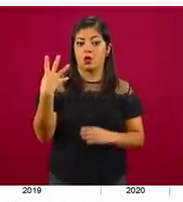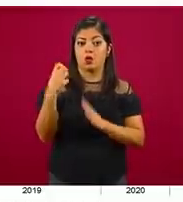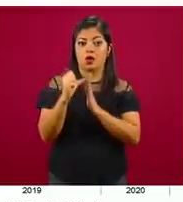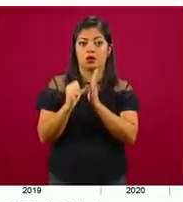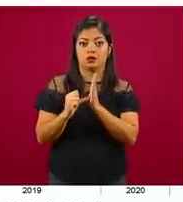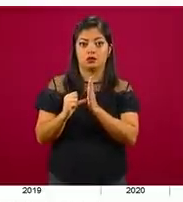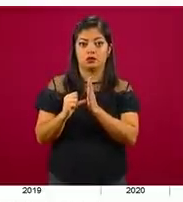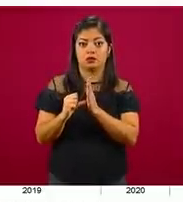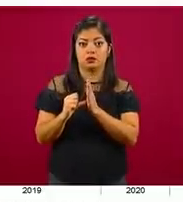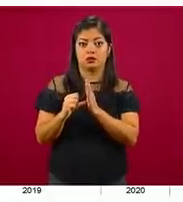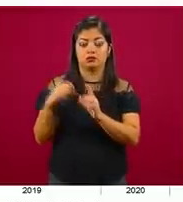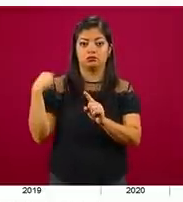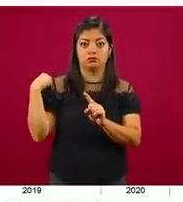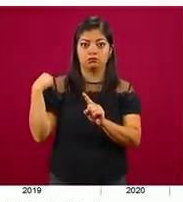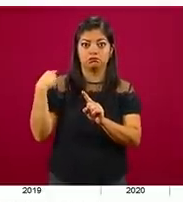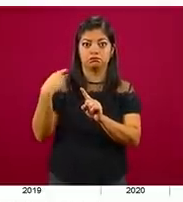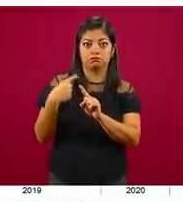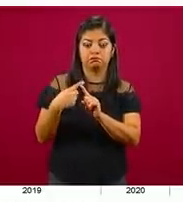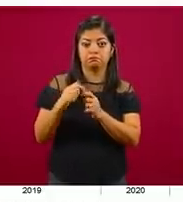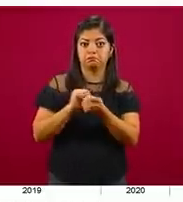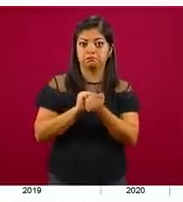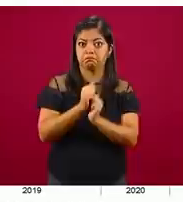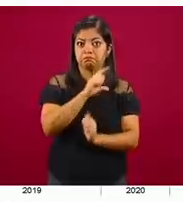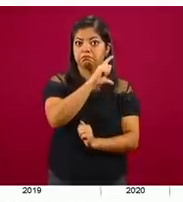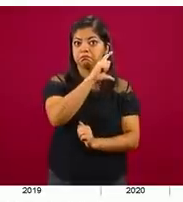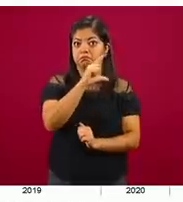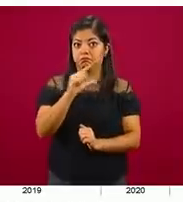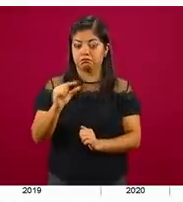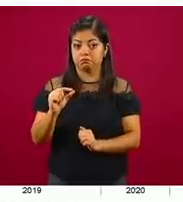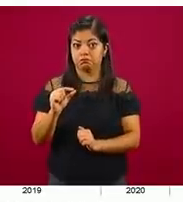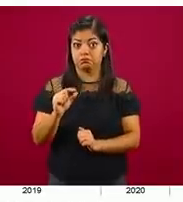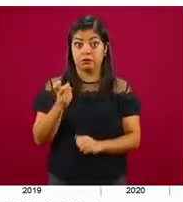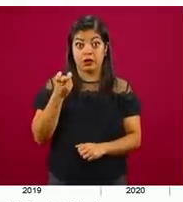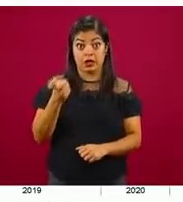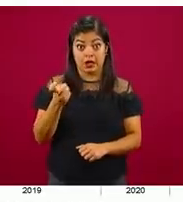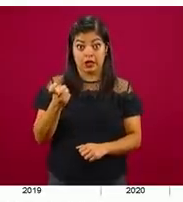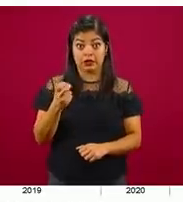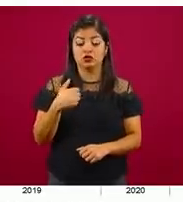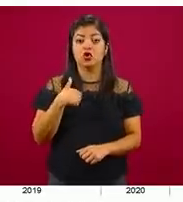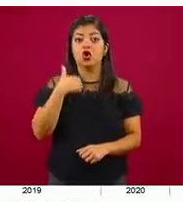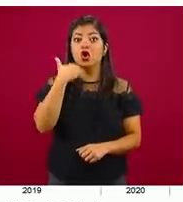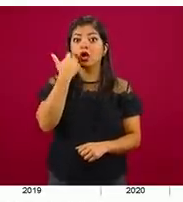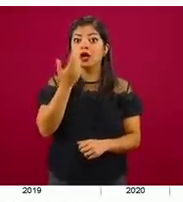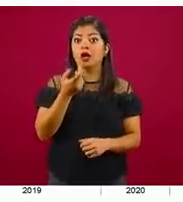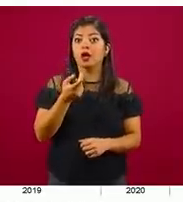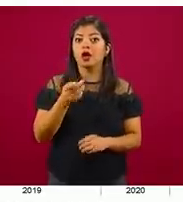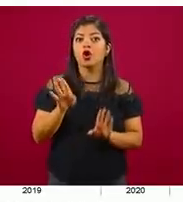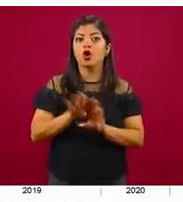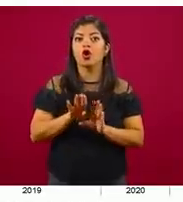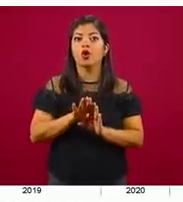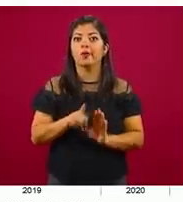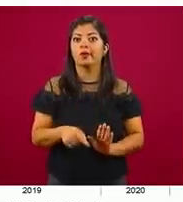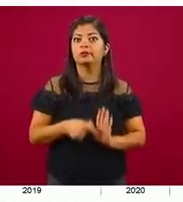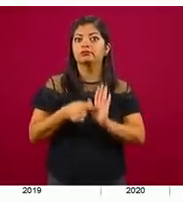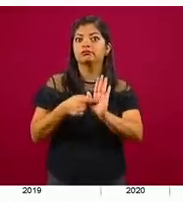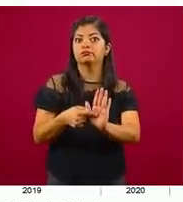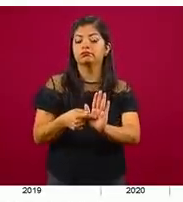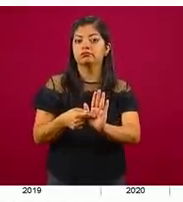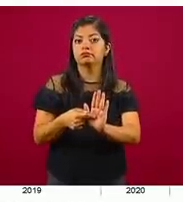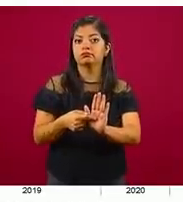a la baja, no quiero decir con ello que se esté marcando una…